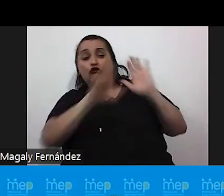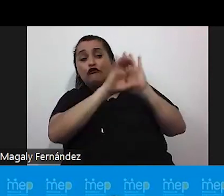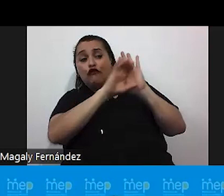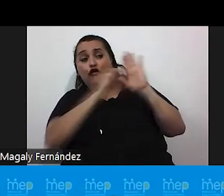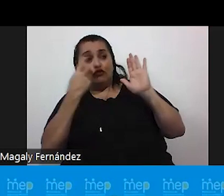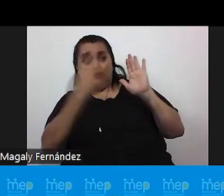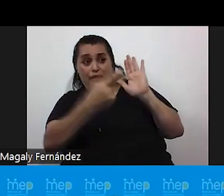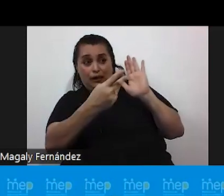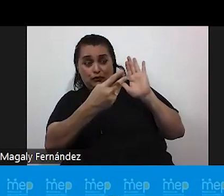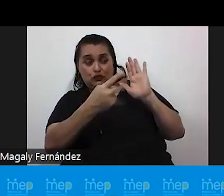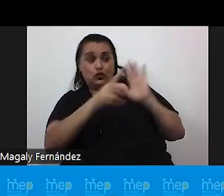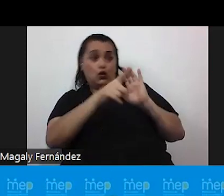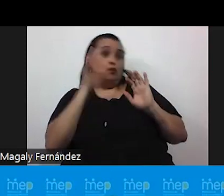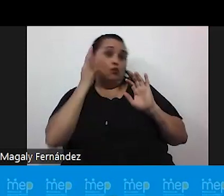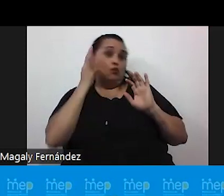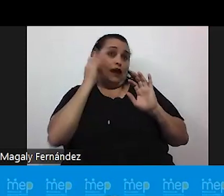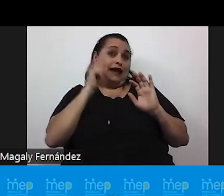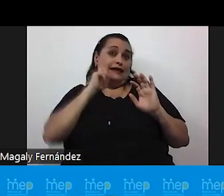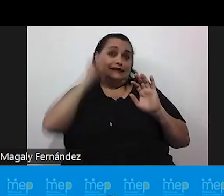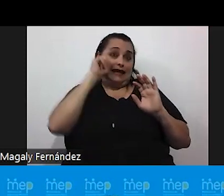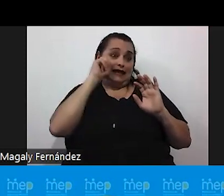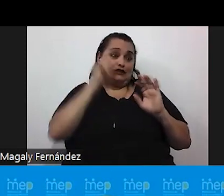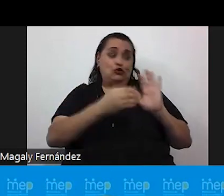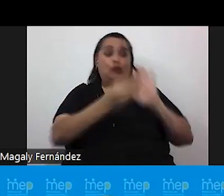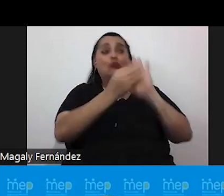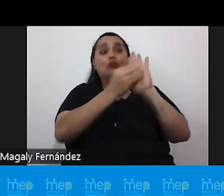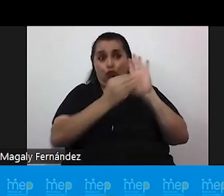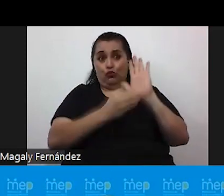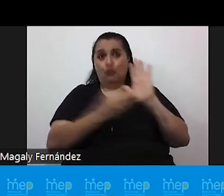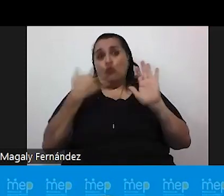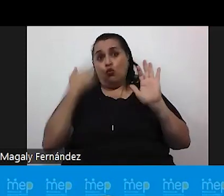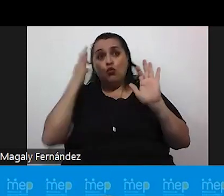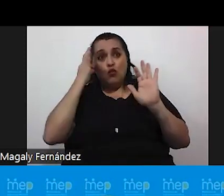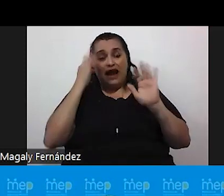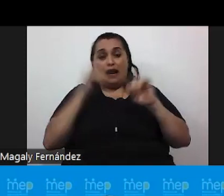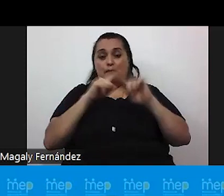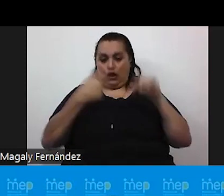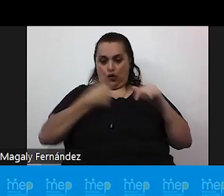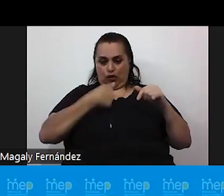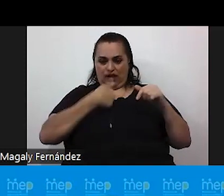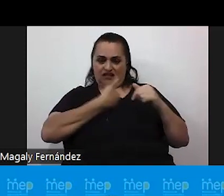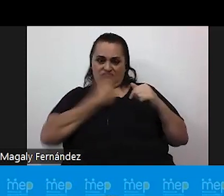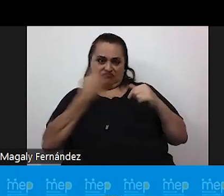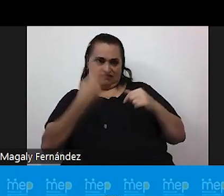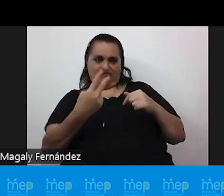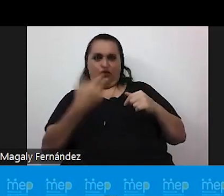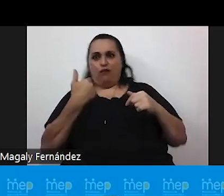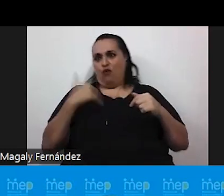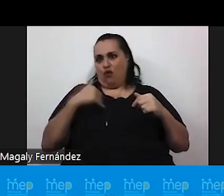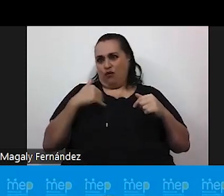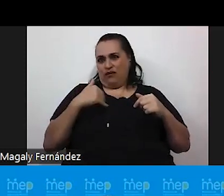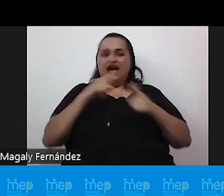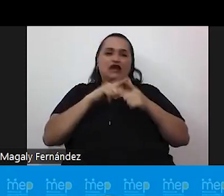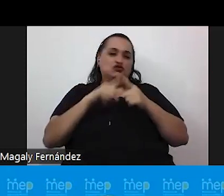de una mujer con sexo registral que se autopercibe como hombre la familia tiene que ser de alguna forma un tipo de duelo